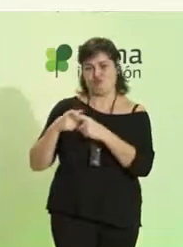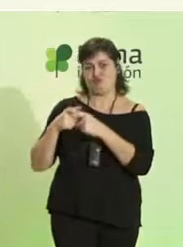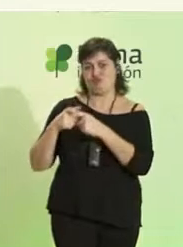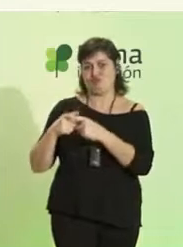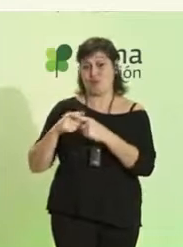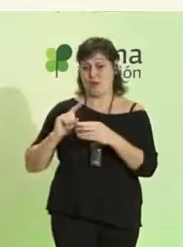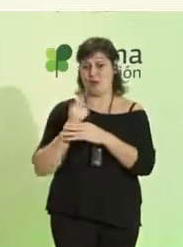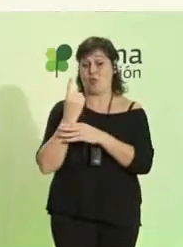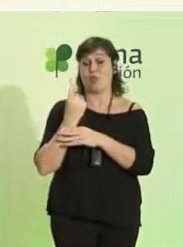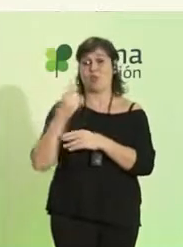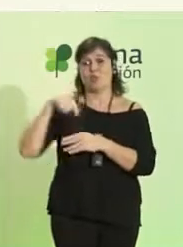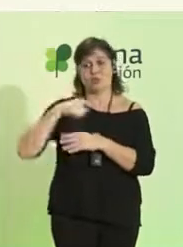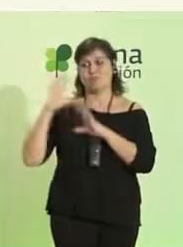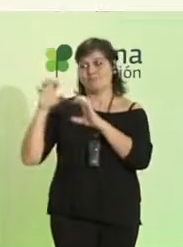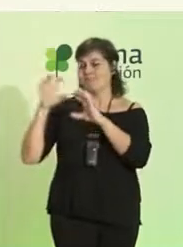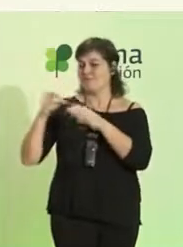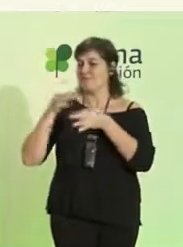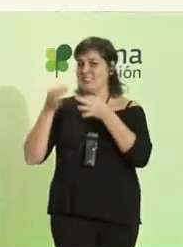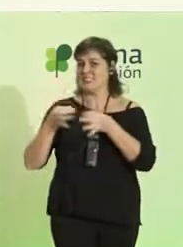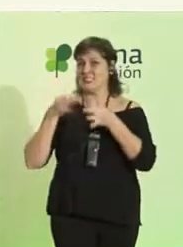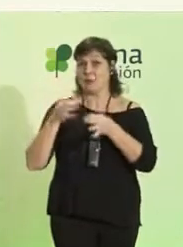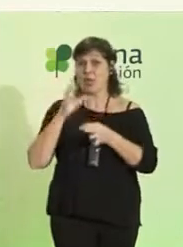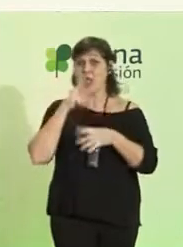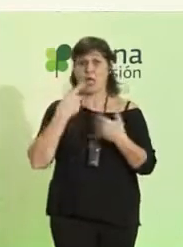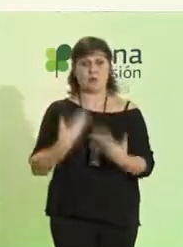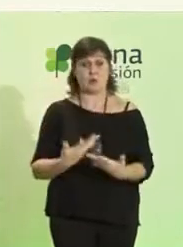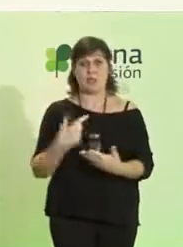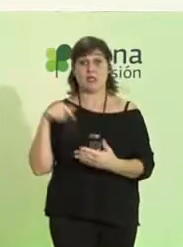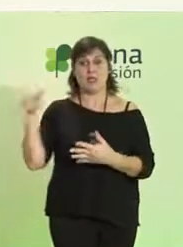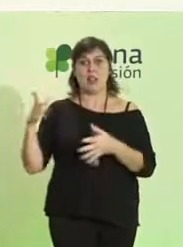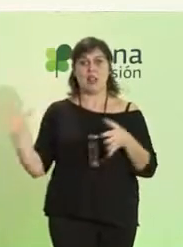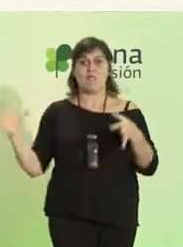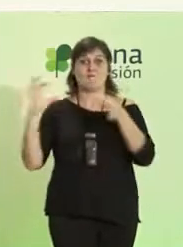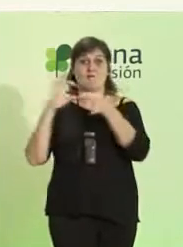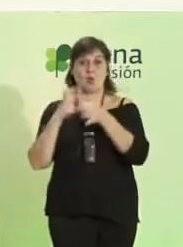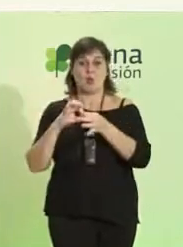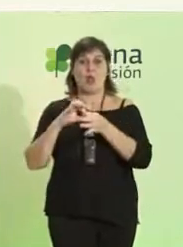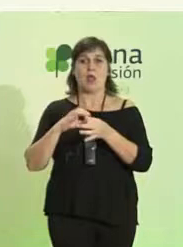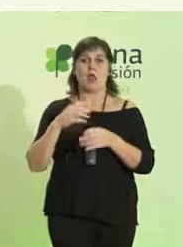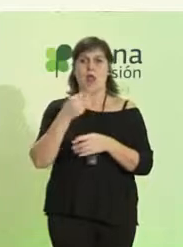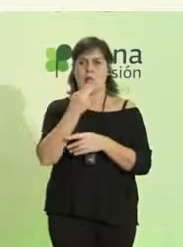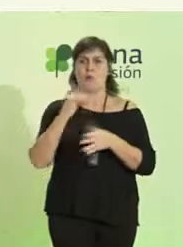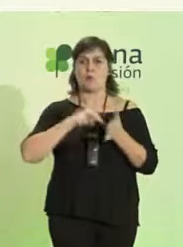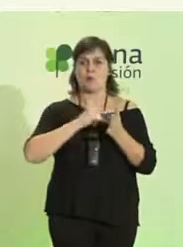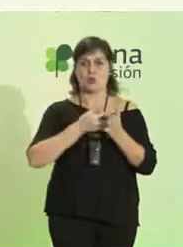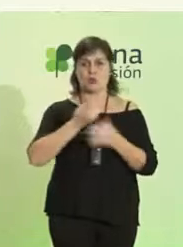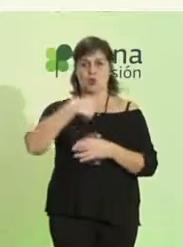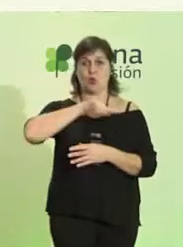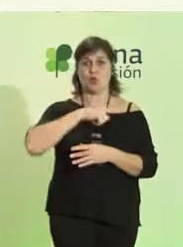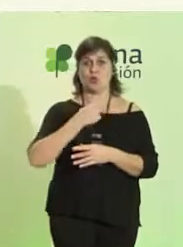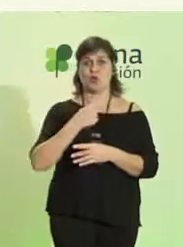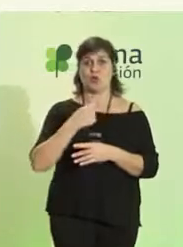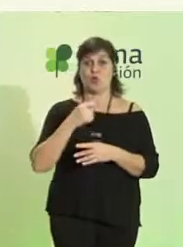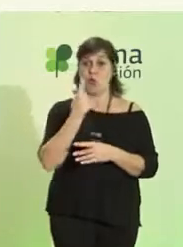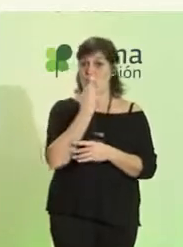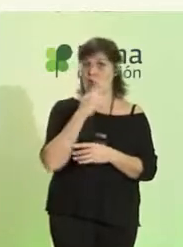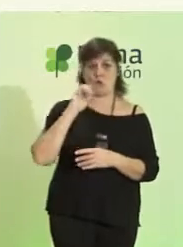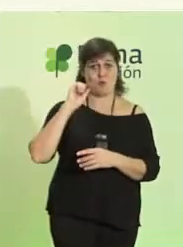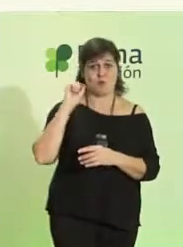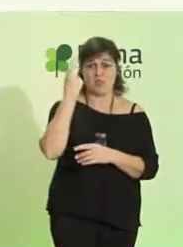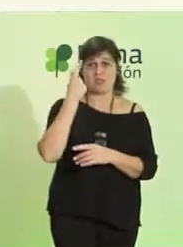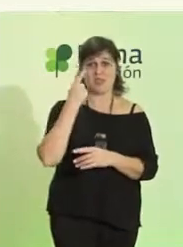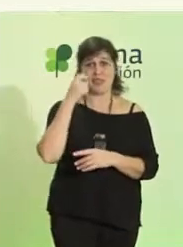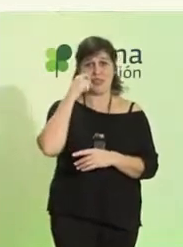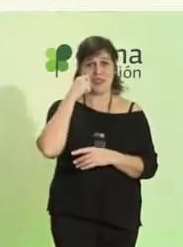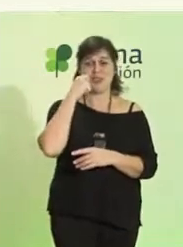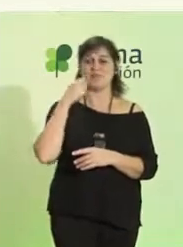la que siempre estamos aprendiendo. Ahora mismo está vinculado a alguno de nuestros proyectos más queridos y hay una cosa que